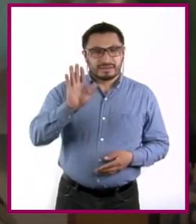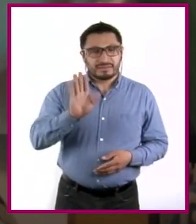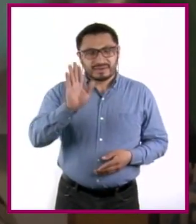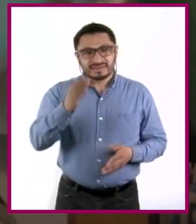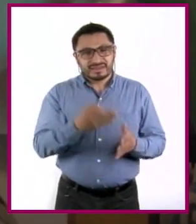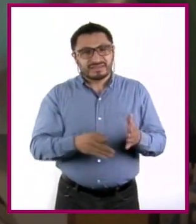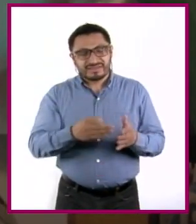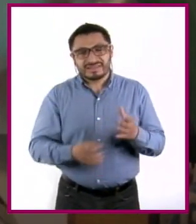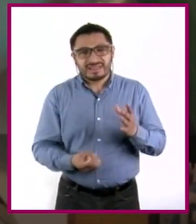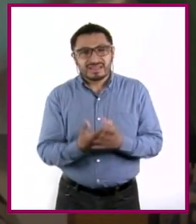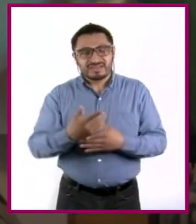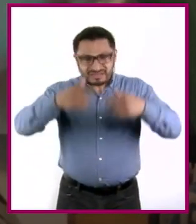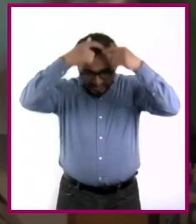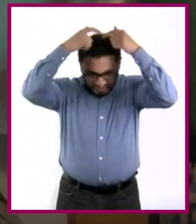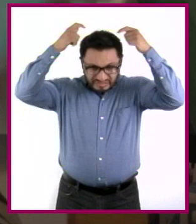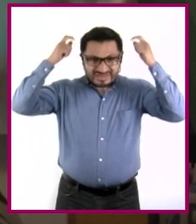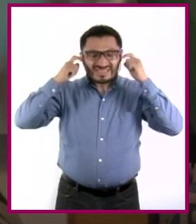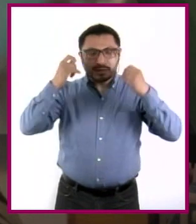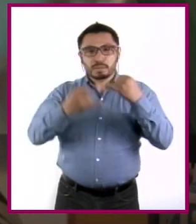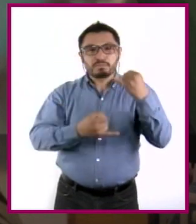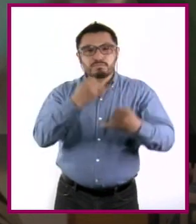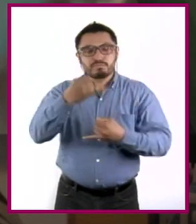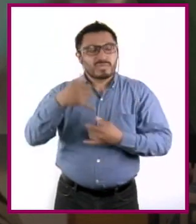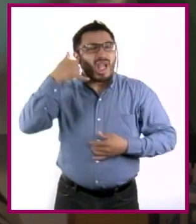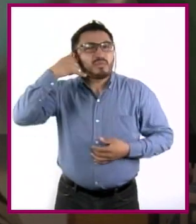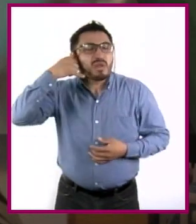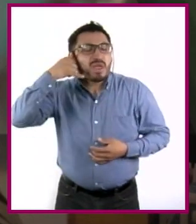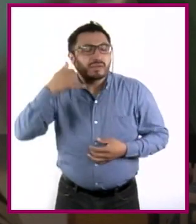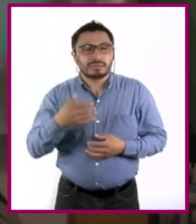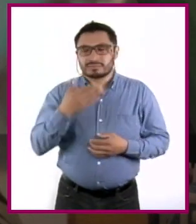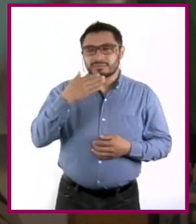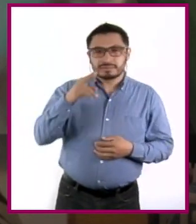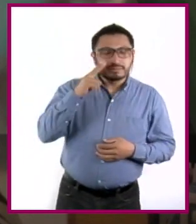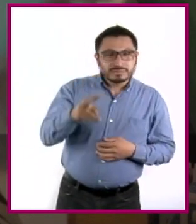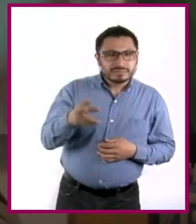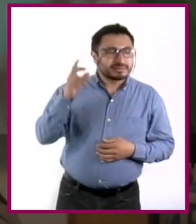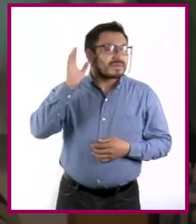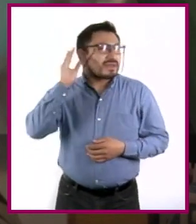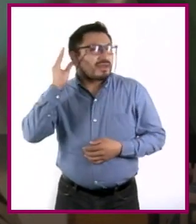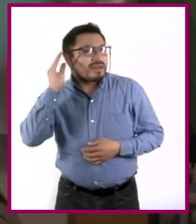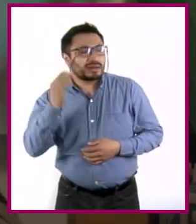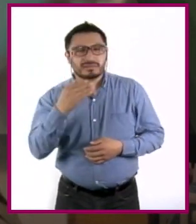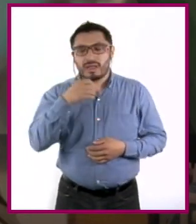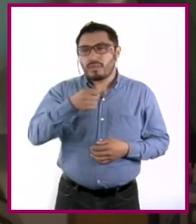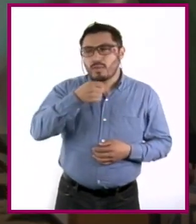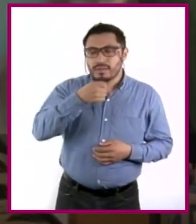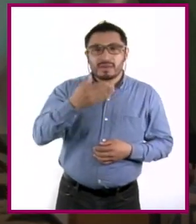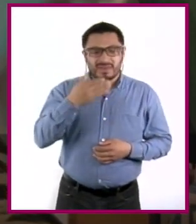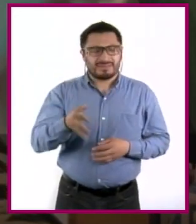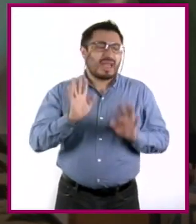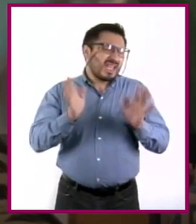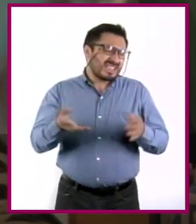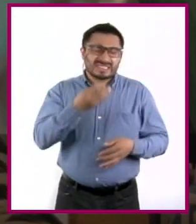nueva diadema para jugar. Se ve bien. Buen audio, buen micro. Ah, me la llevo.